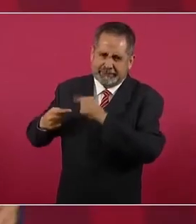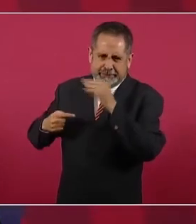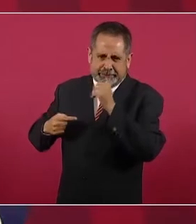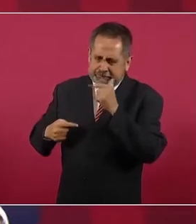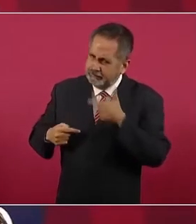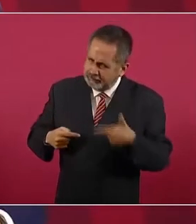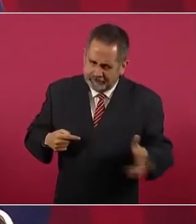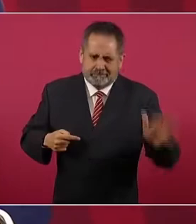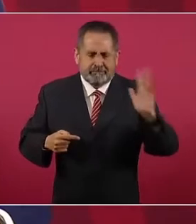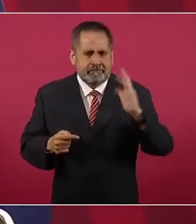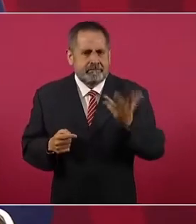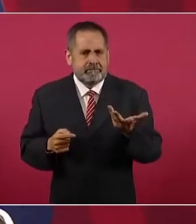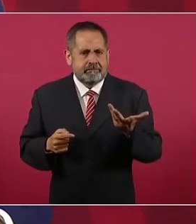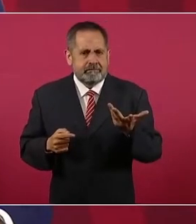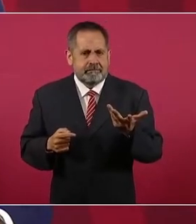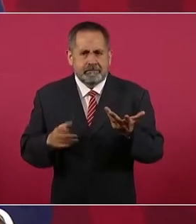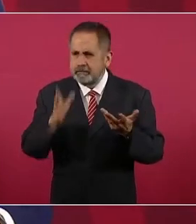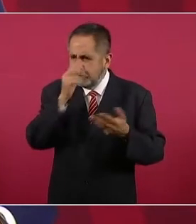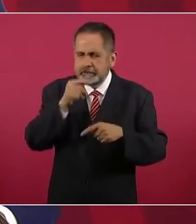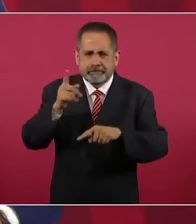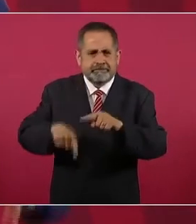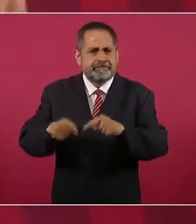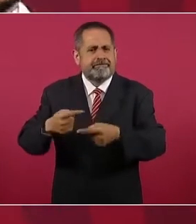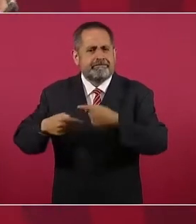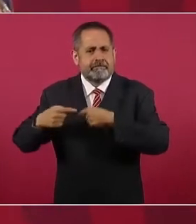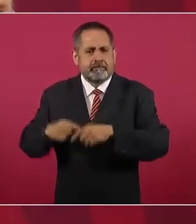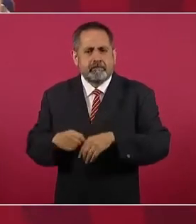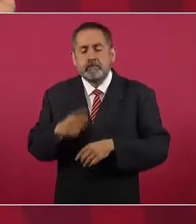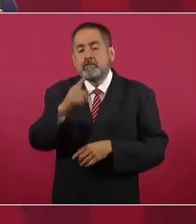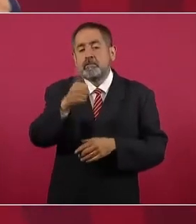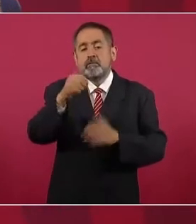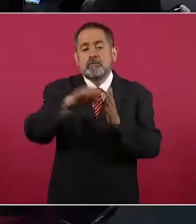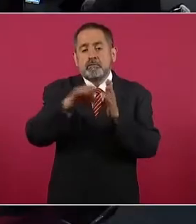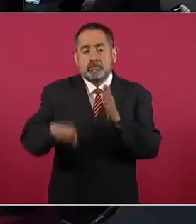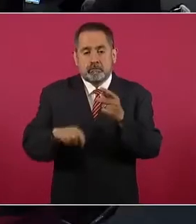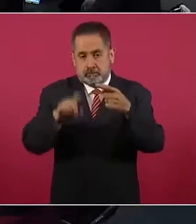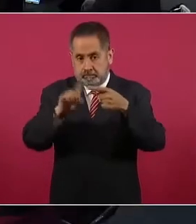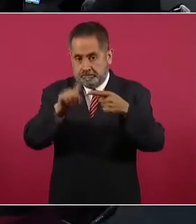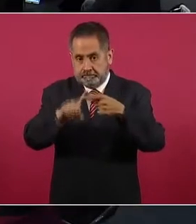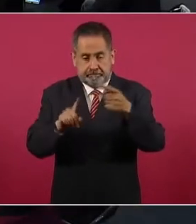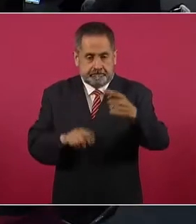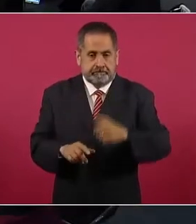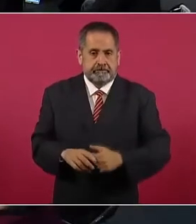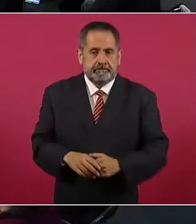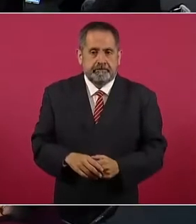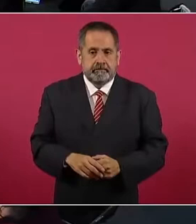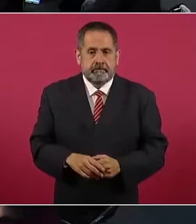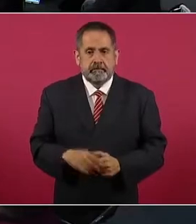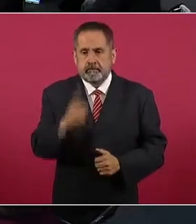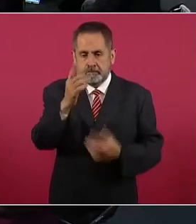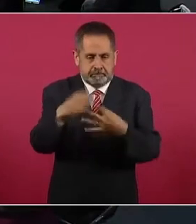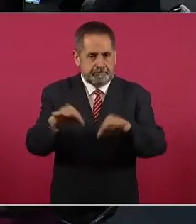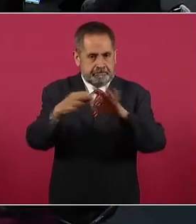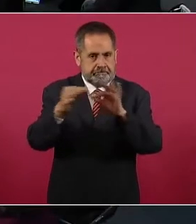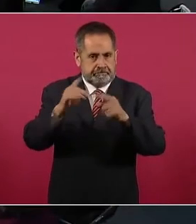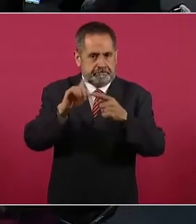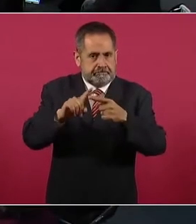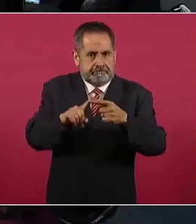marcha atrás. Les voy a poner otro ejemplo, otro, que es muy importante.